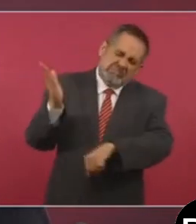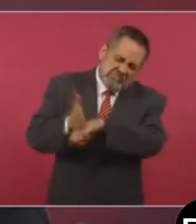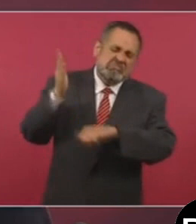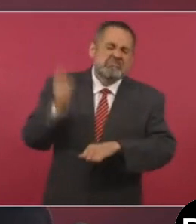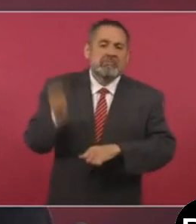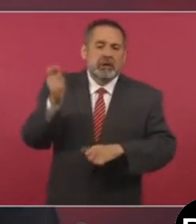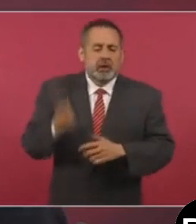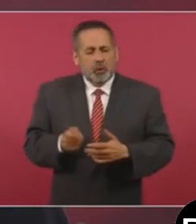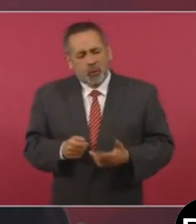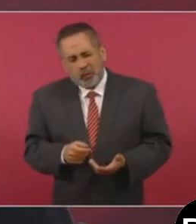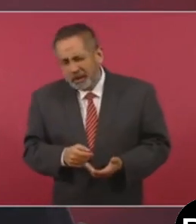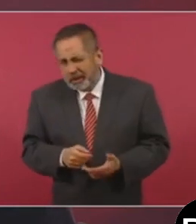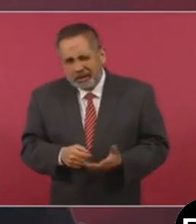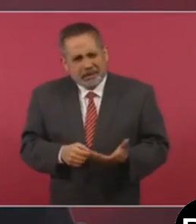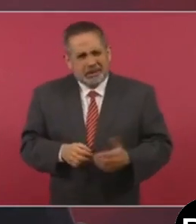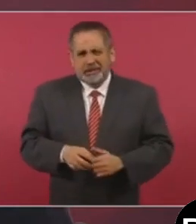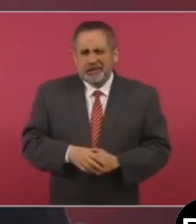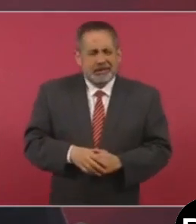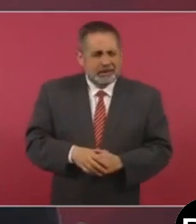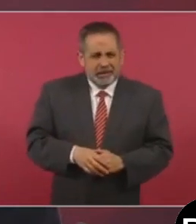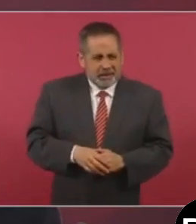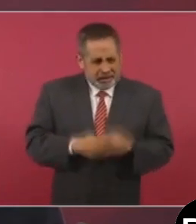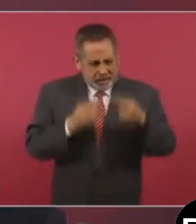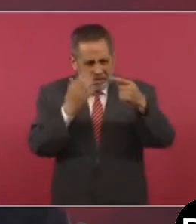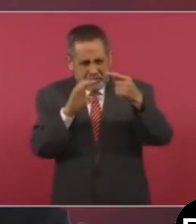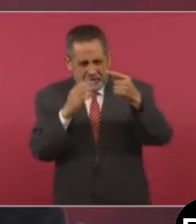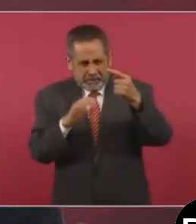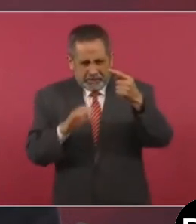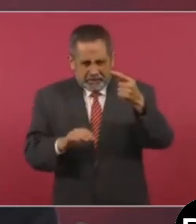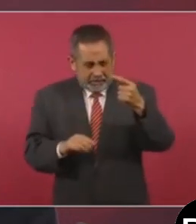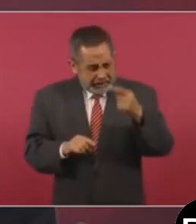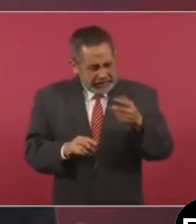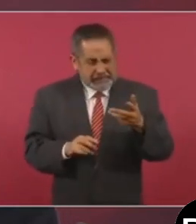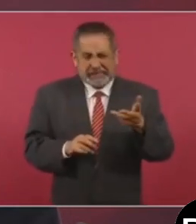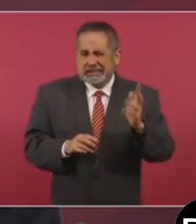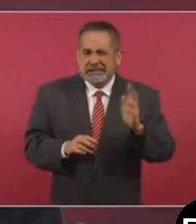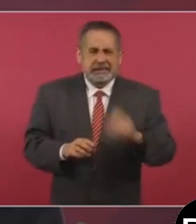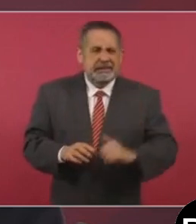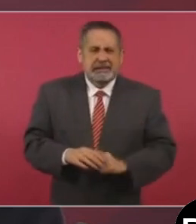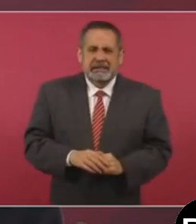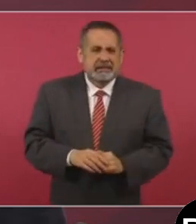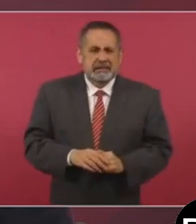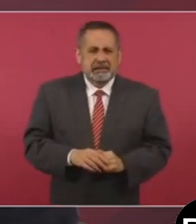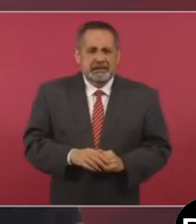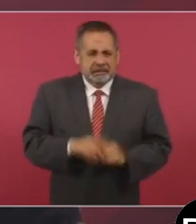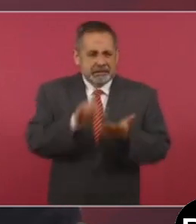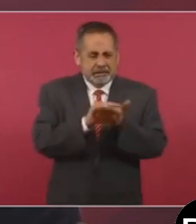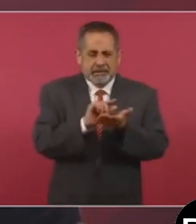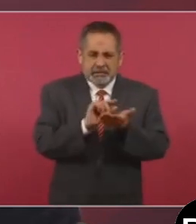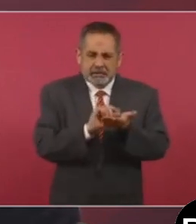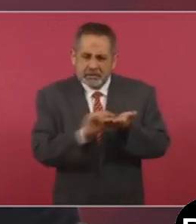Y entonces empiezan a ver lo que llaman retuit,